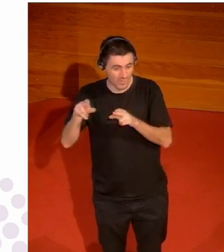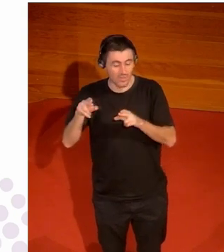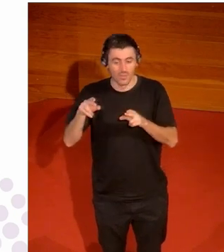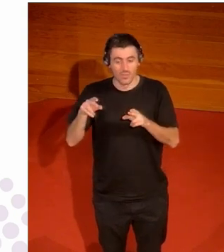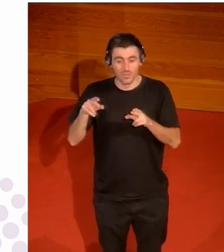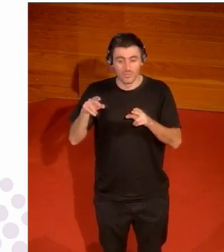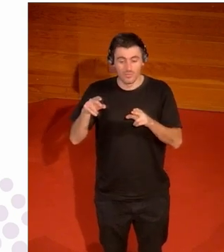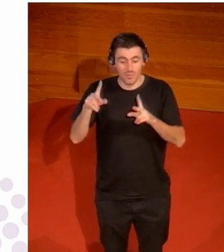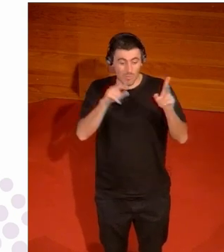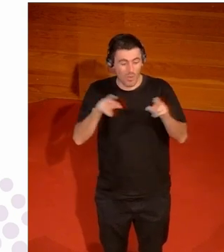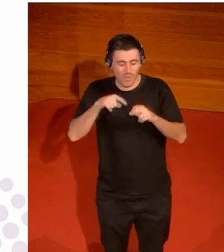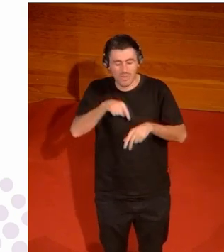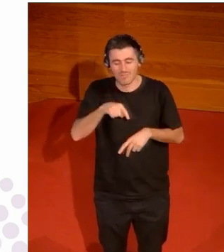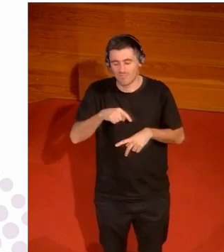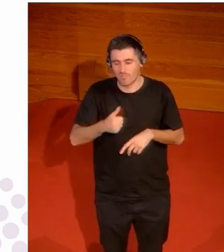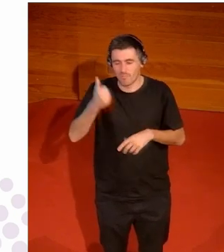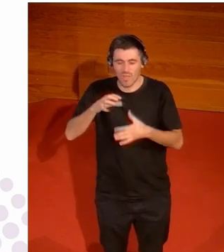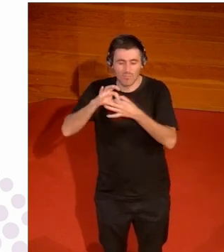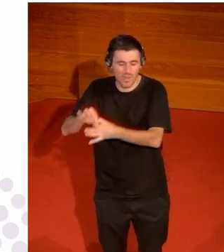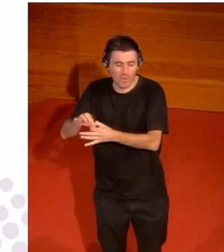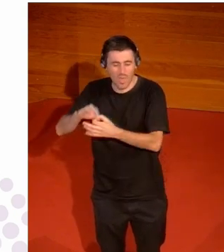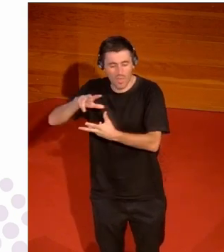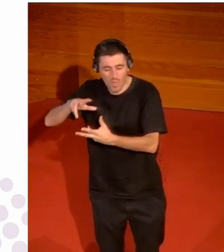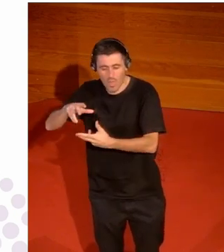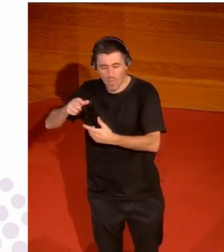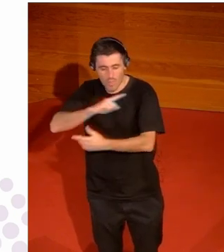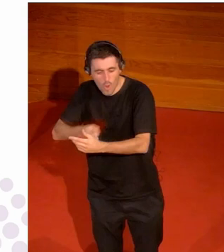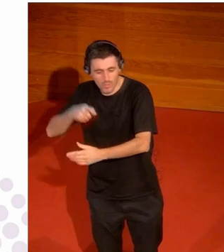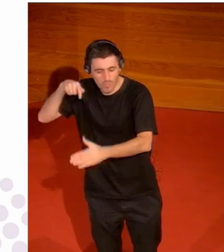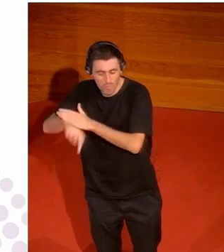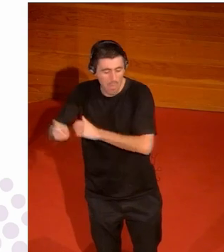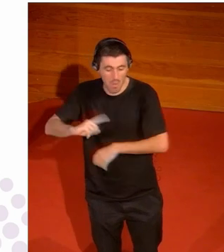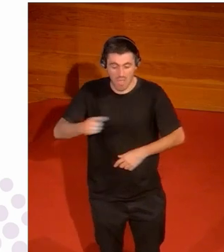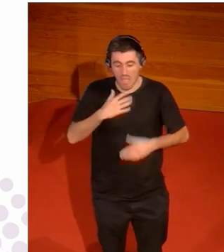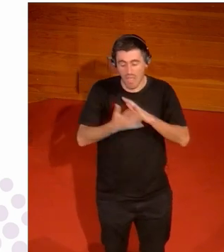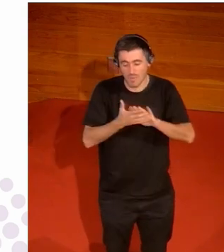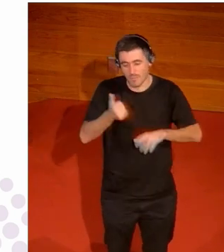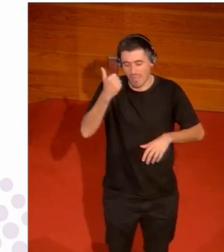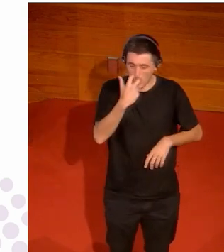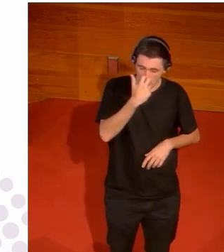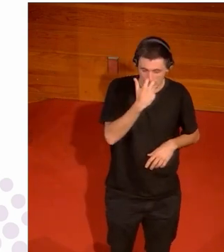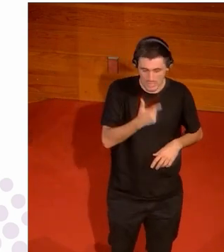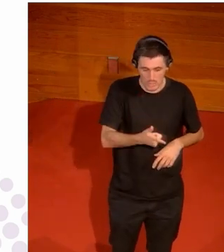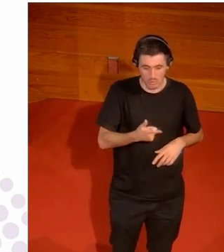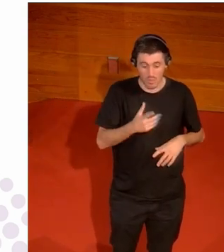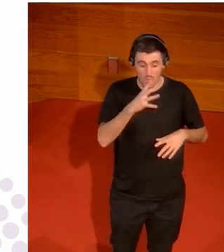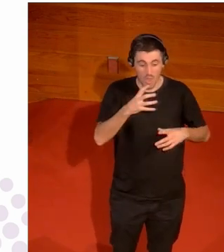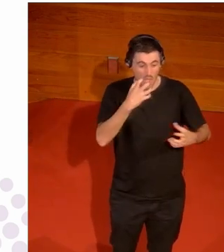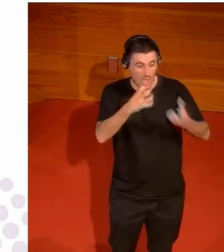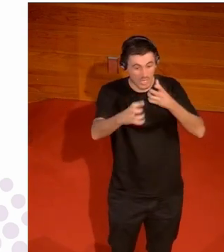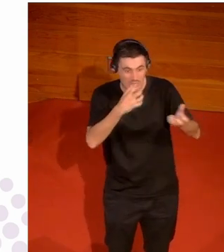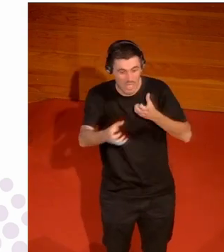verlos porque tienen tanto griterío que yo me gusta la cosa como ir bajando de tensión y esto lo que hacen es que te ponen las pilas pero bueno